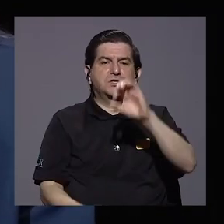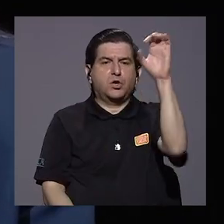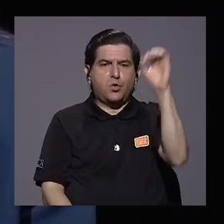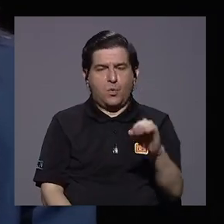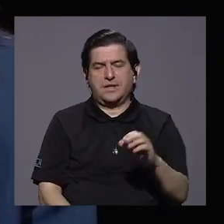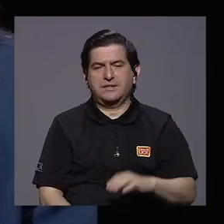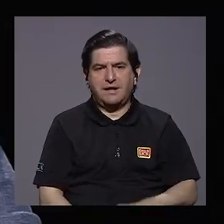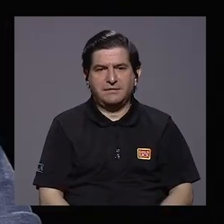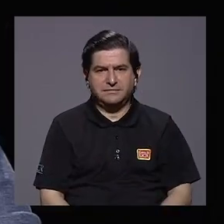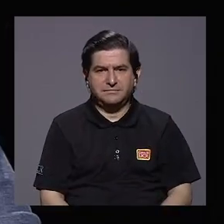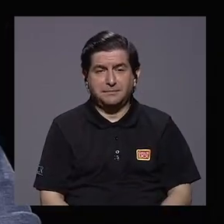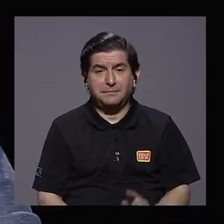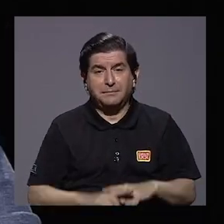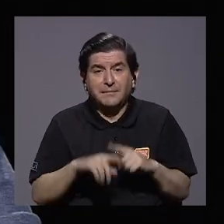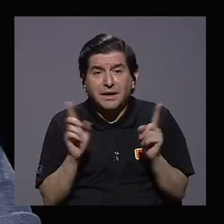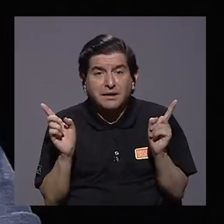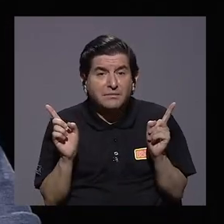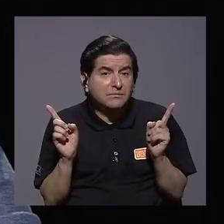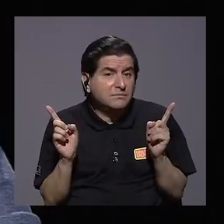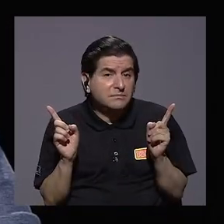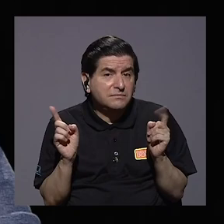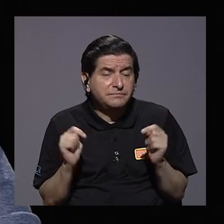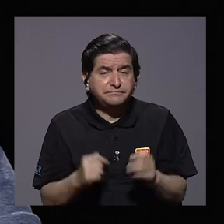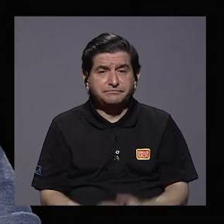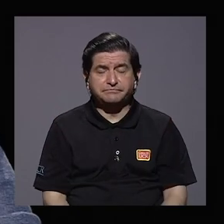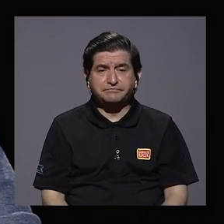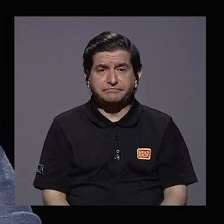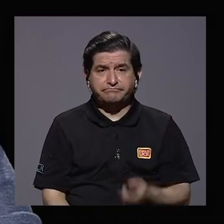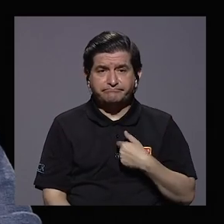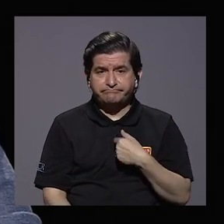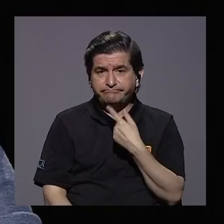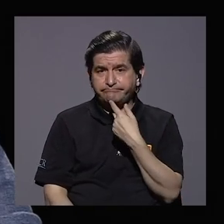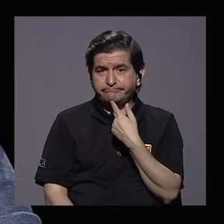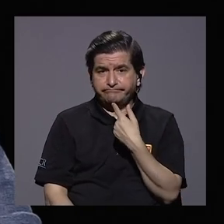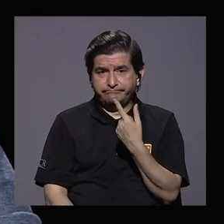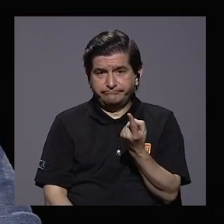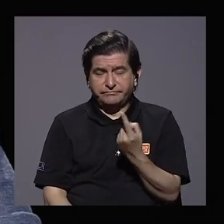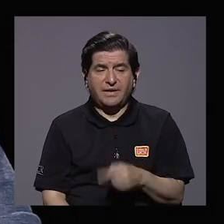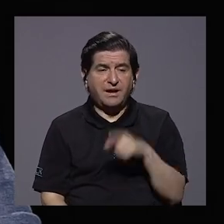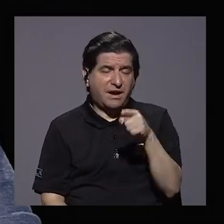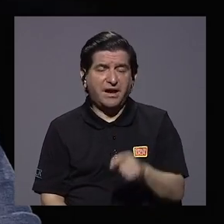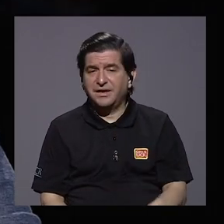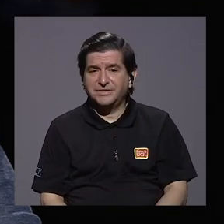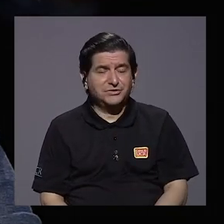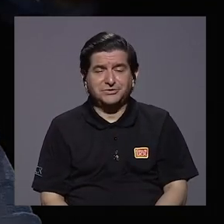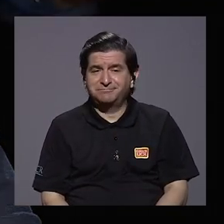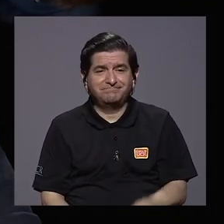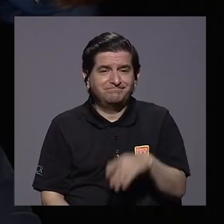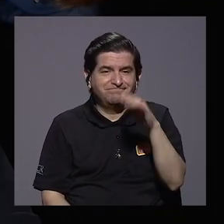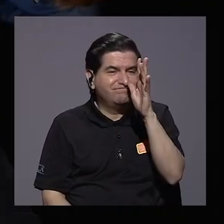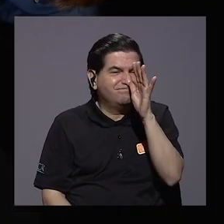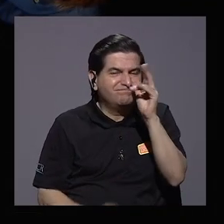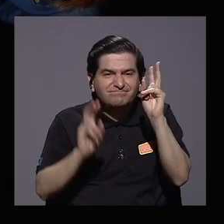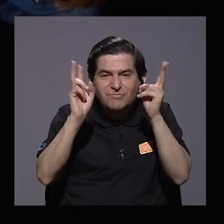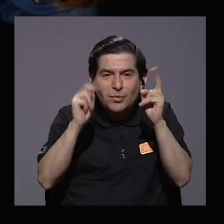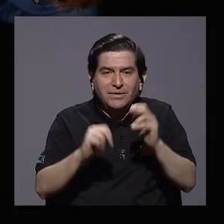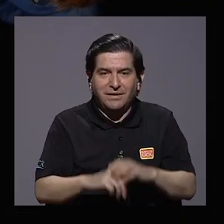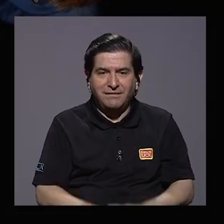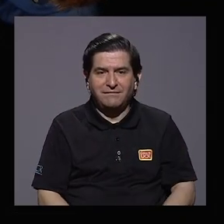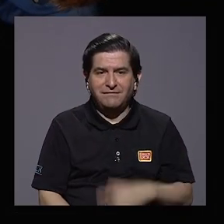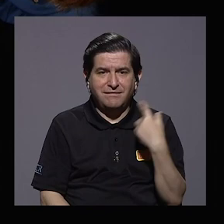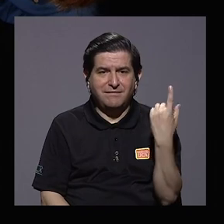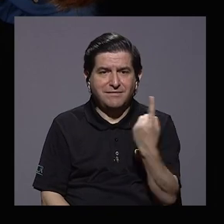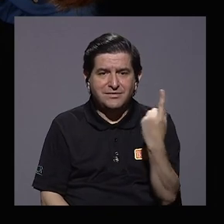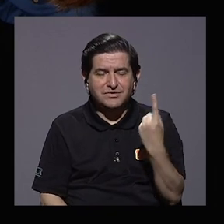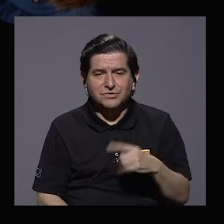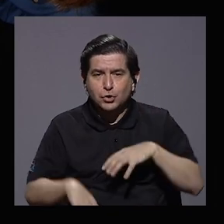50% de aforo. Pero, digo yo, los vacilaron, ¿por qué? Porque solamente